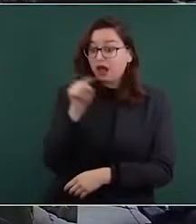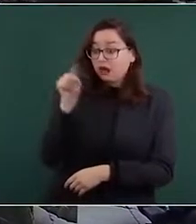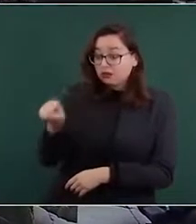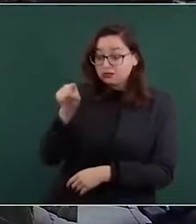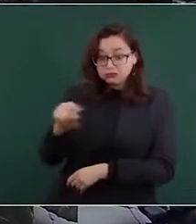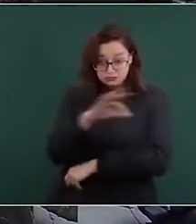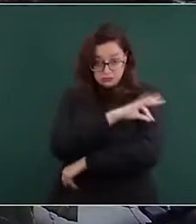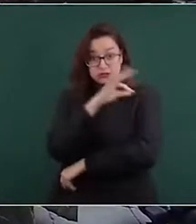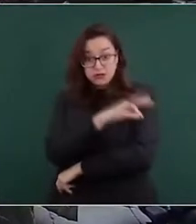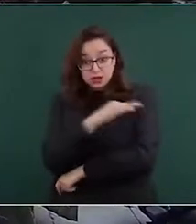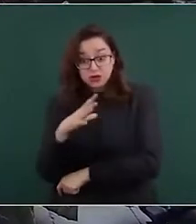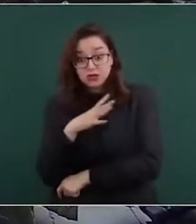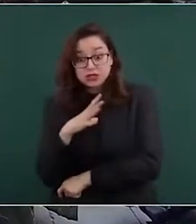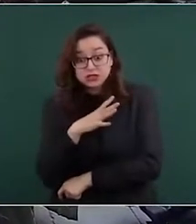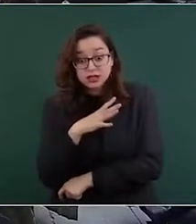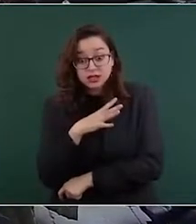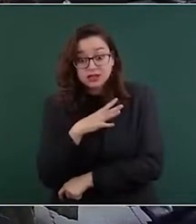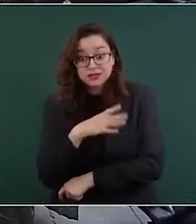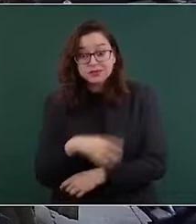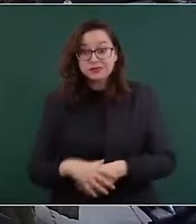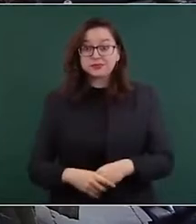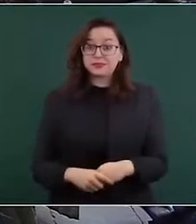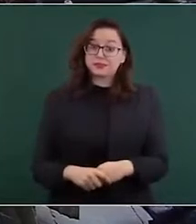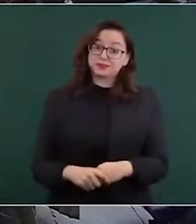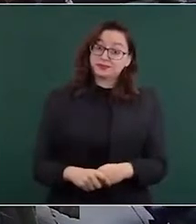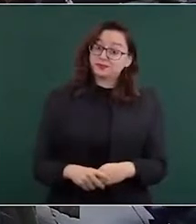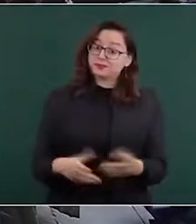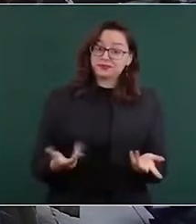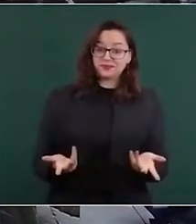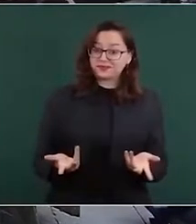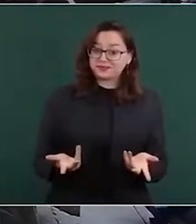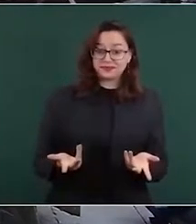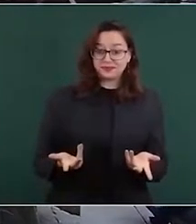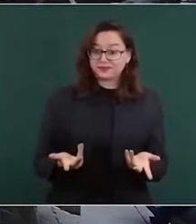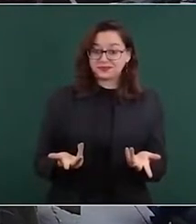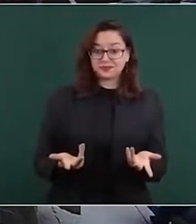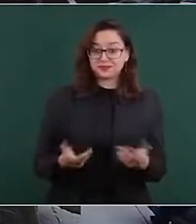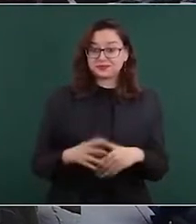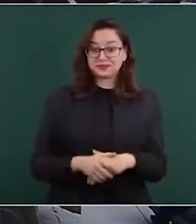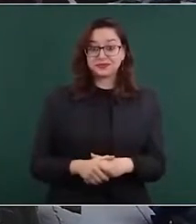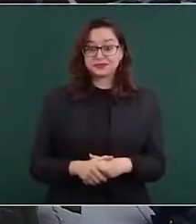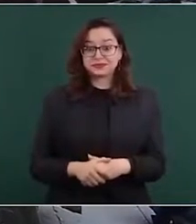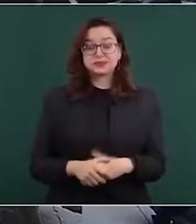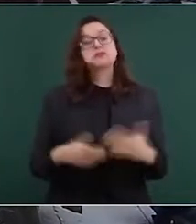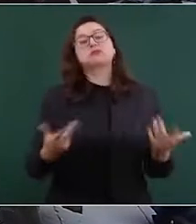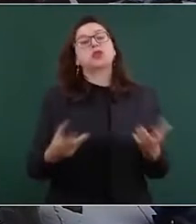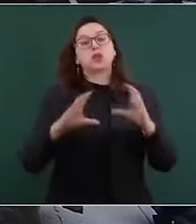De cada 100 vacunados, en África seis,